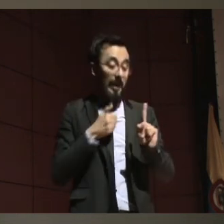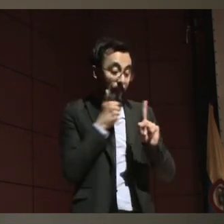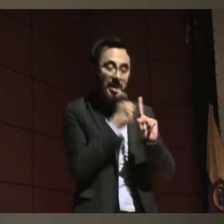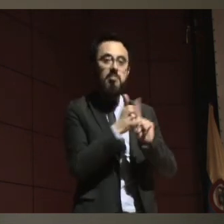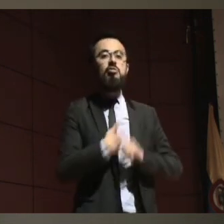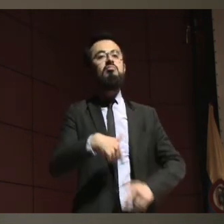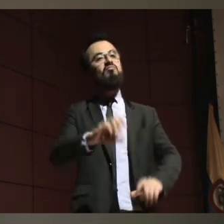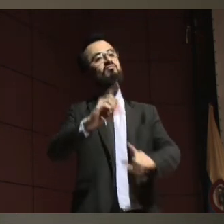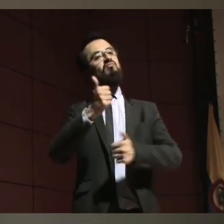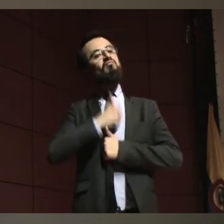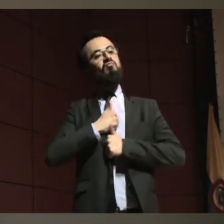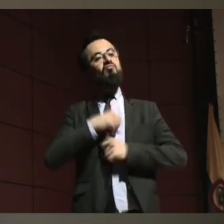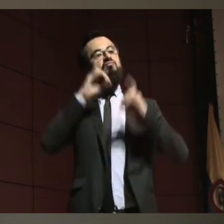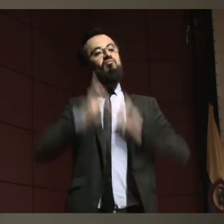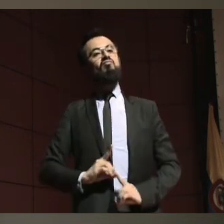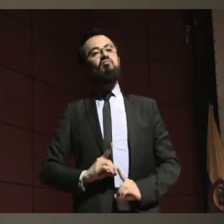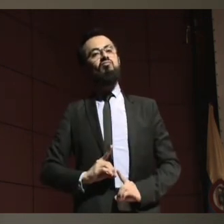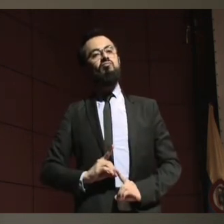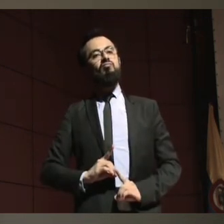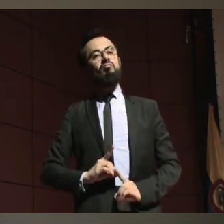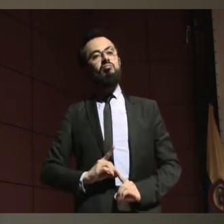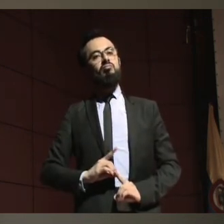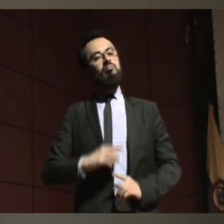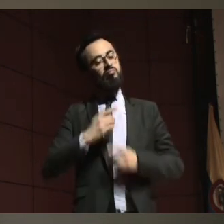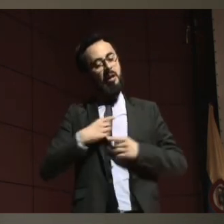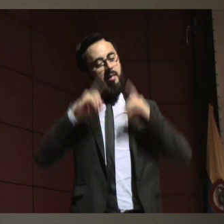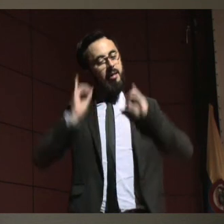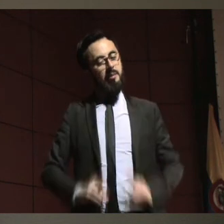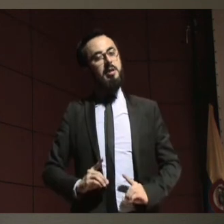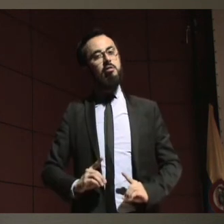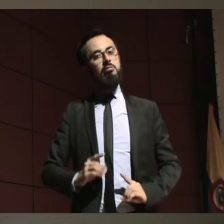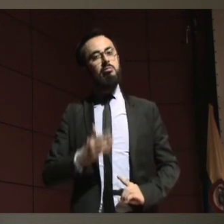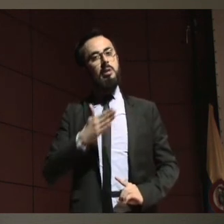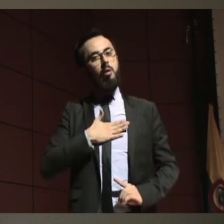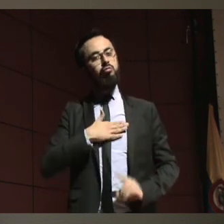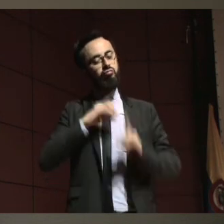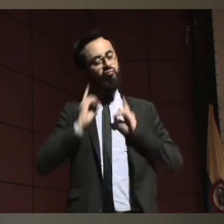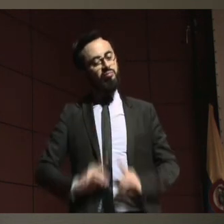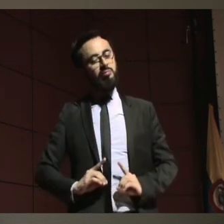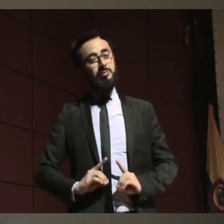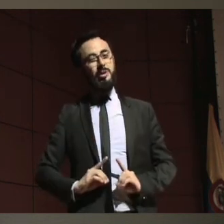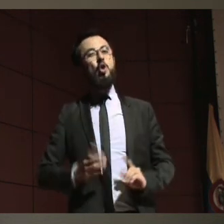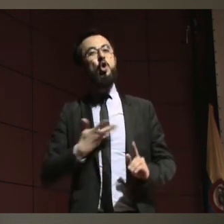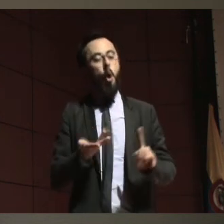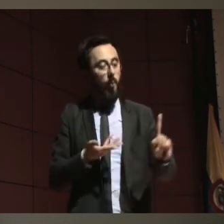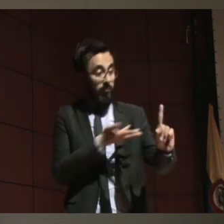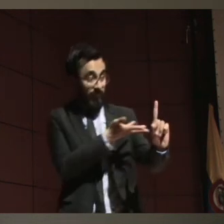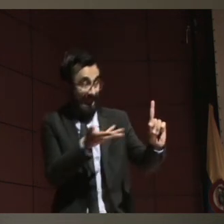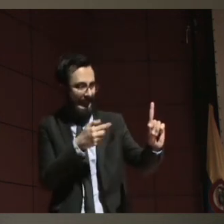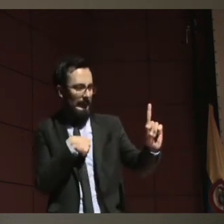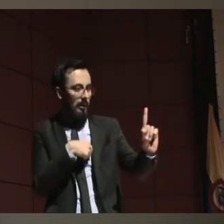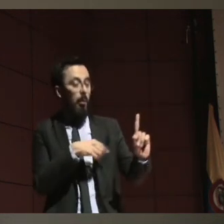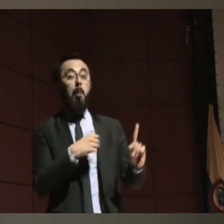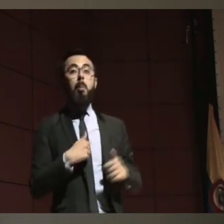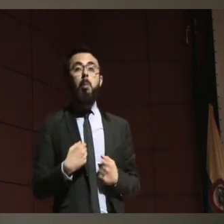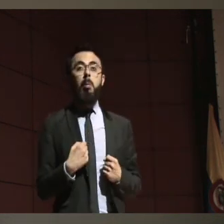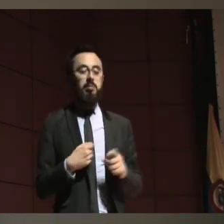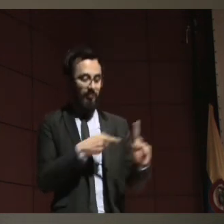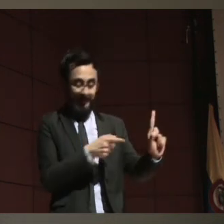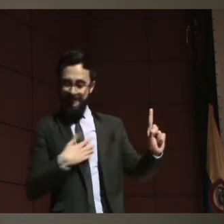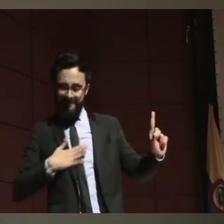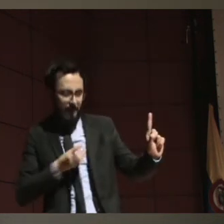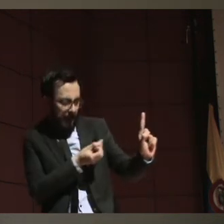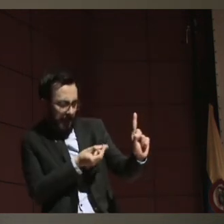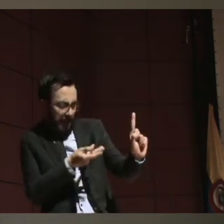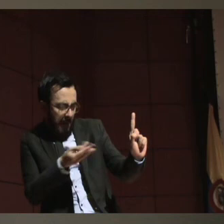cómo nosotros estamos dando elementos para que las personas puedan ser autodeterminadas y autónomas.